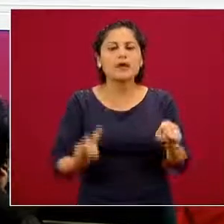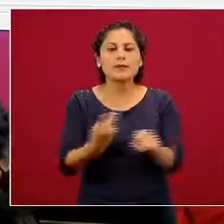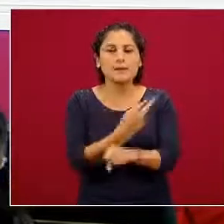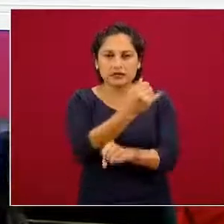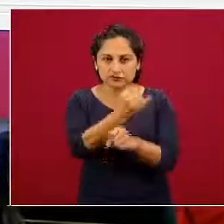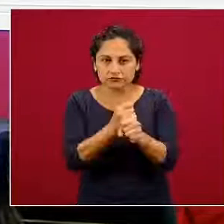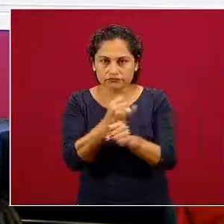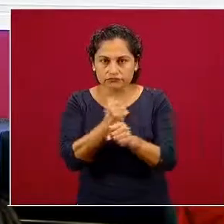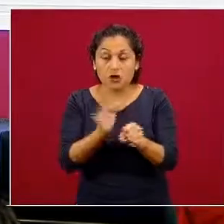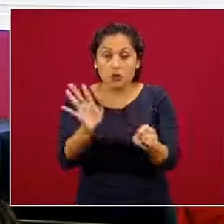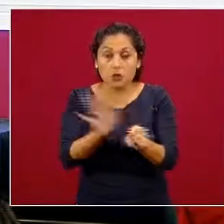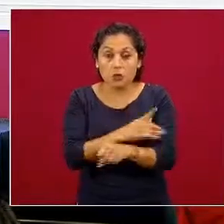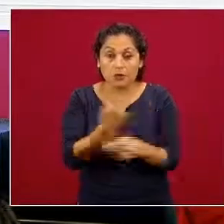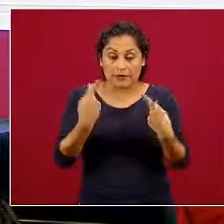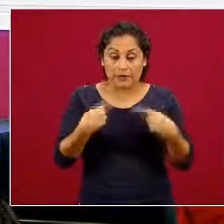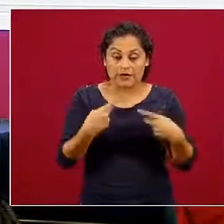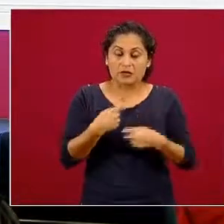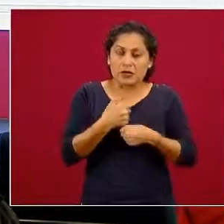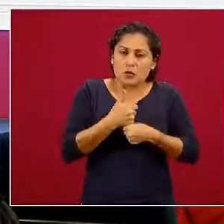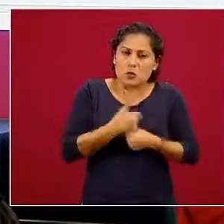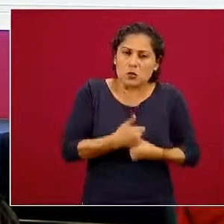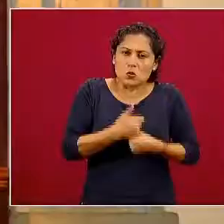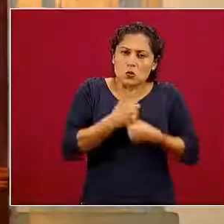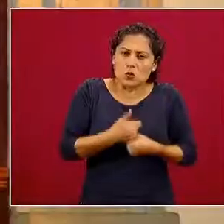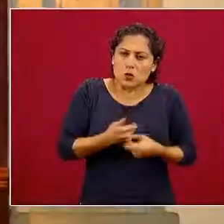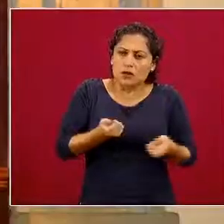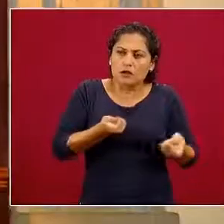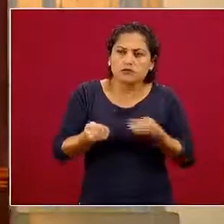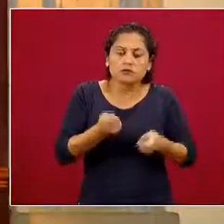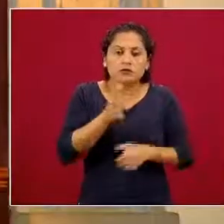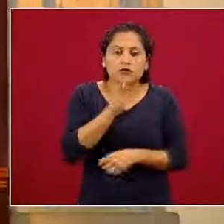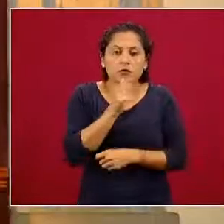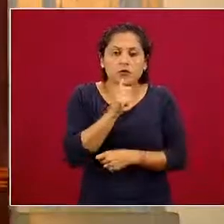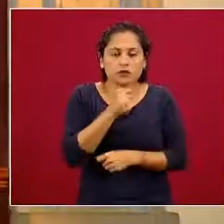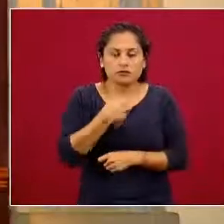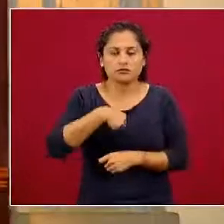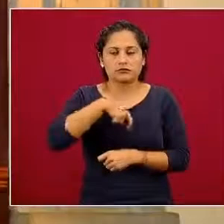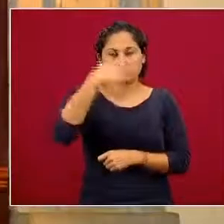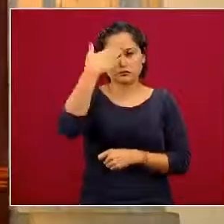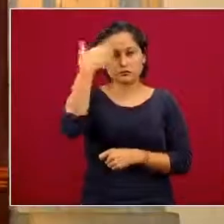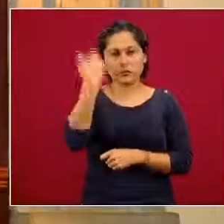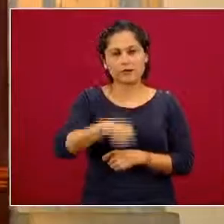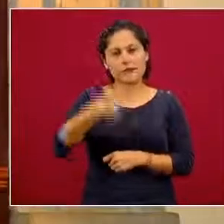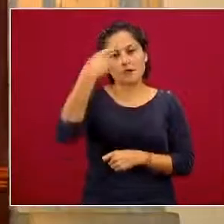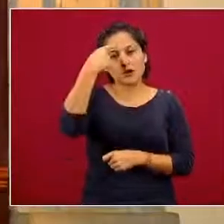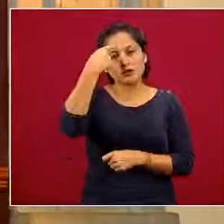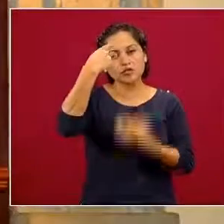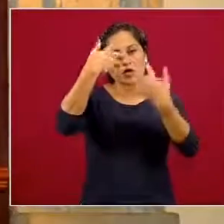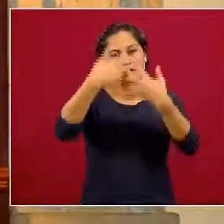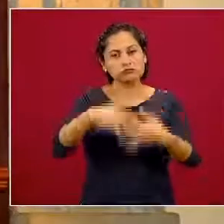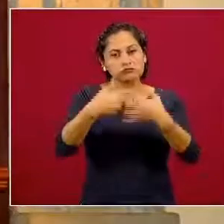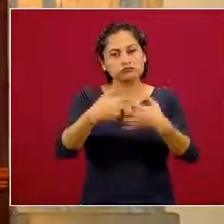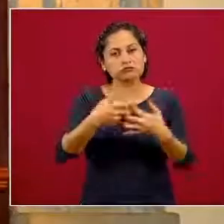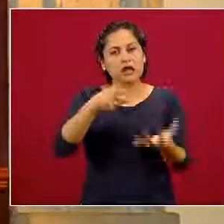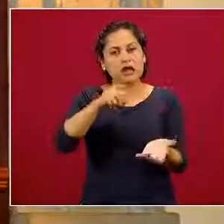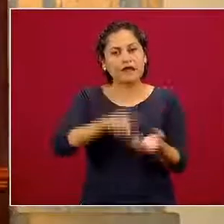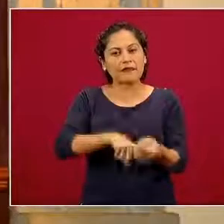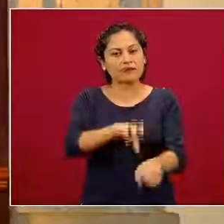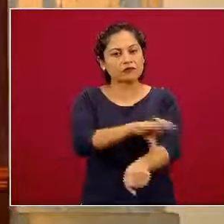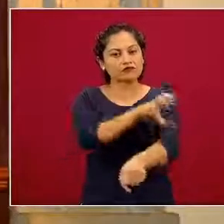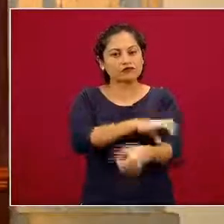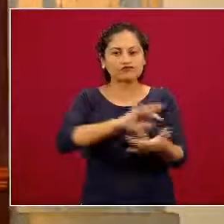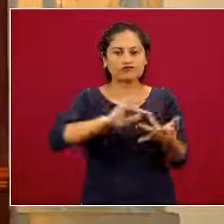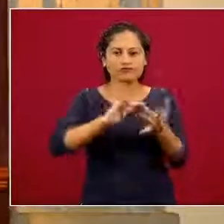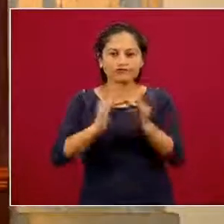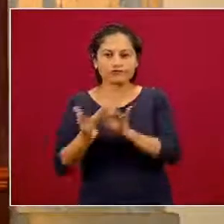que están sintiendo. Se sabe que los circuitos neuronales que están involucrados con el dolor se comparten